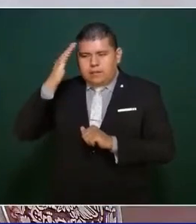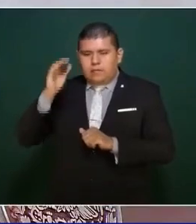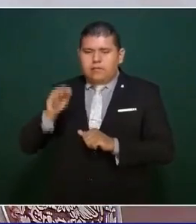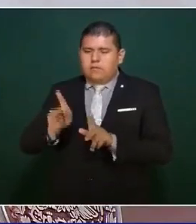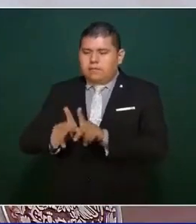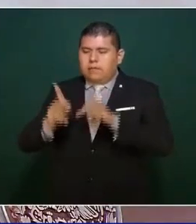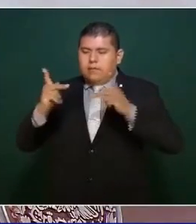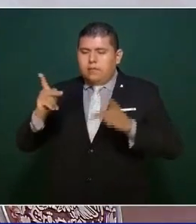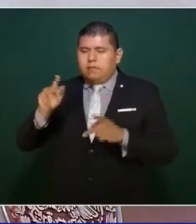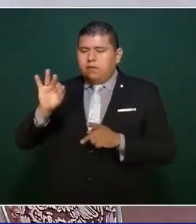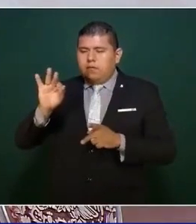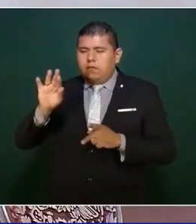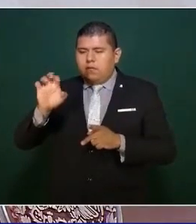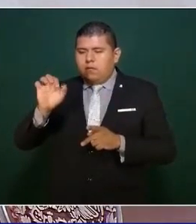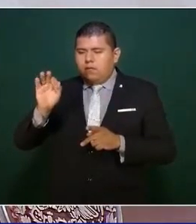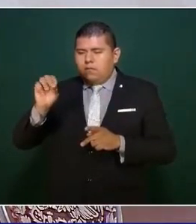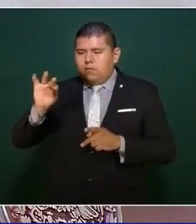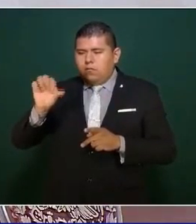de…